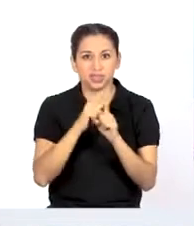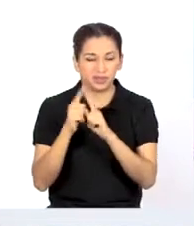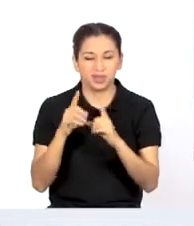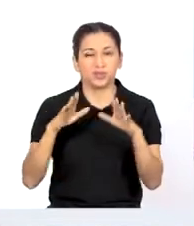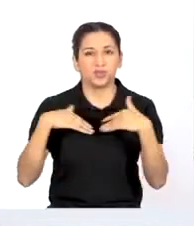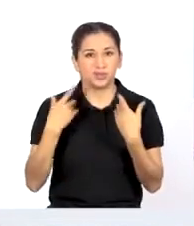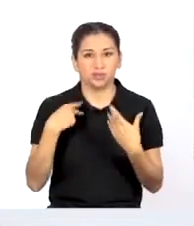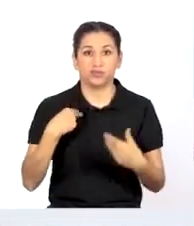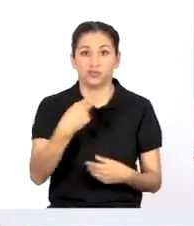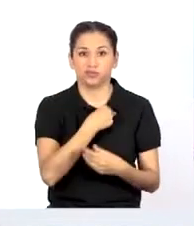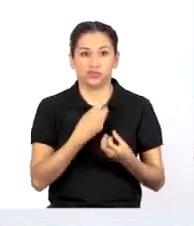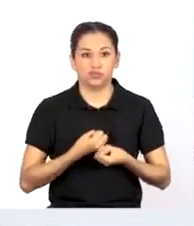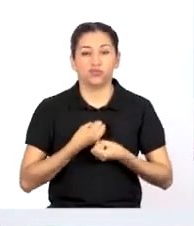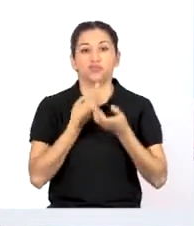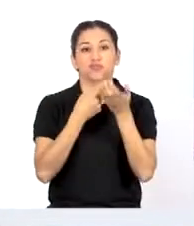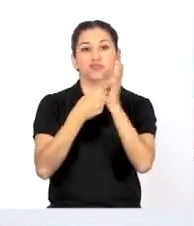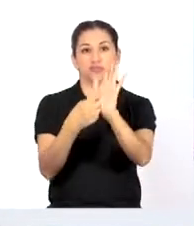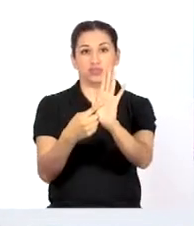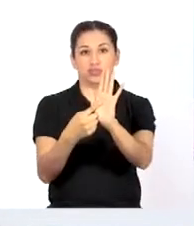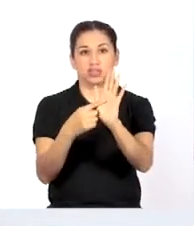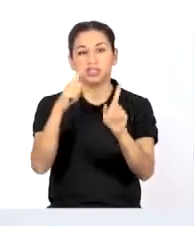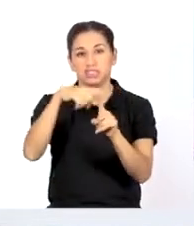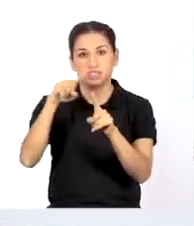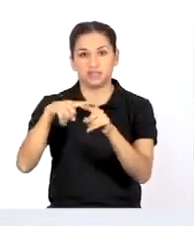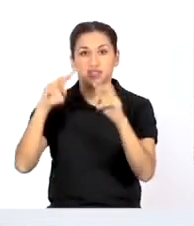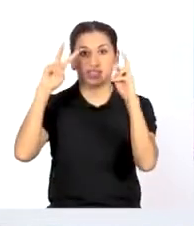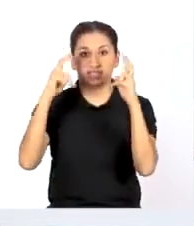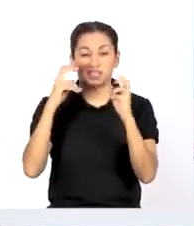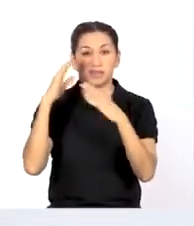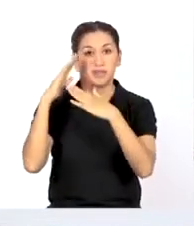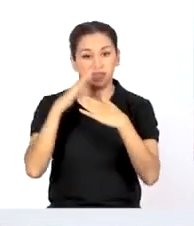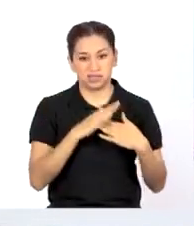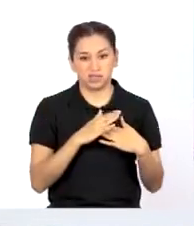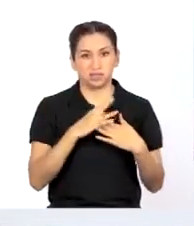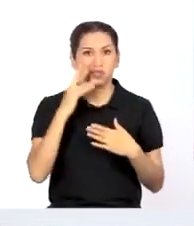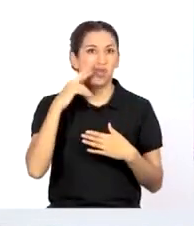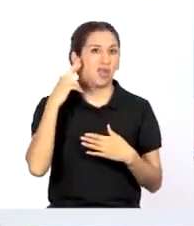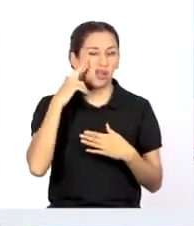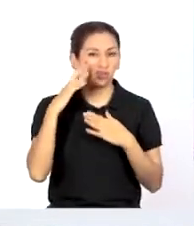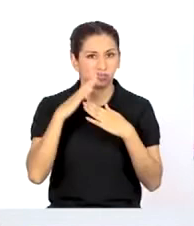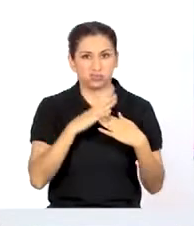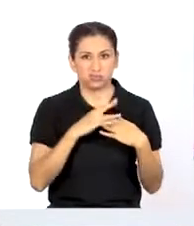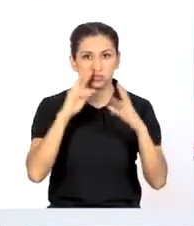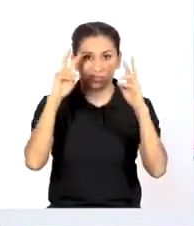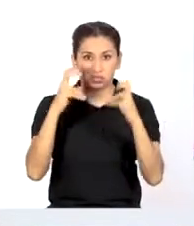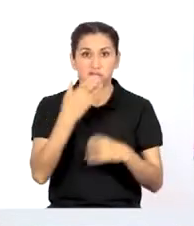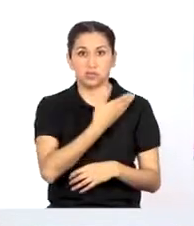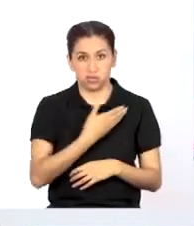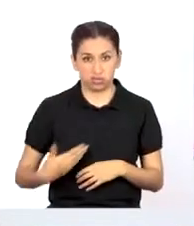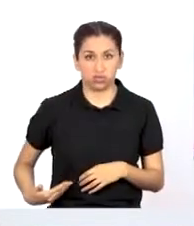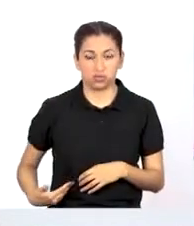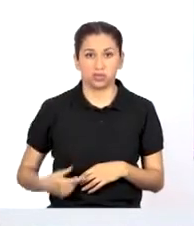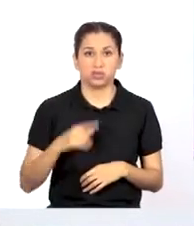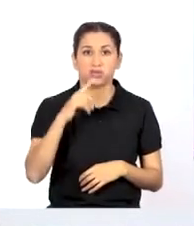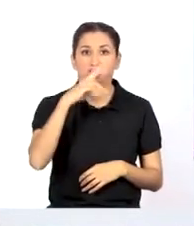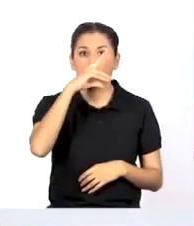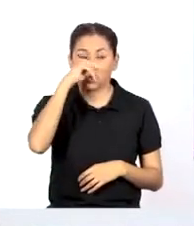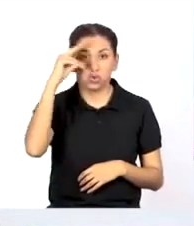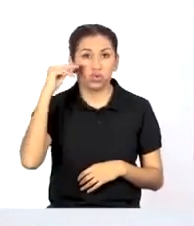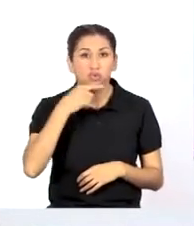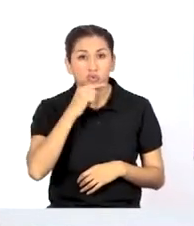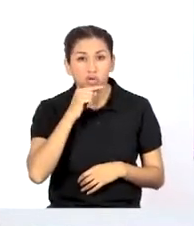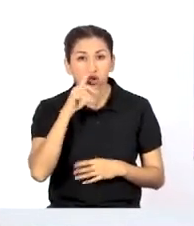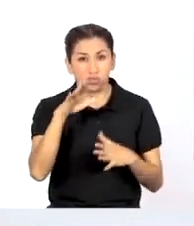Y así podemos argumentar nuestro punto de vista respecto a la discriminación étnico-racial como un asunto público. Juliana,